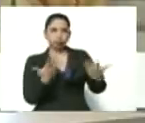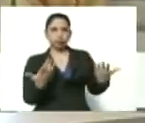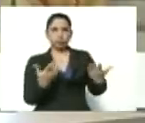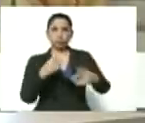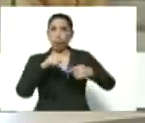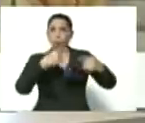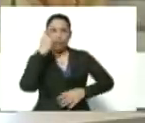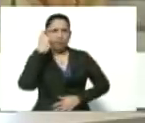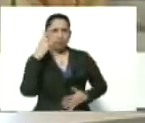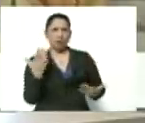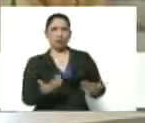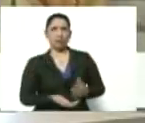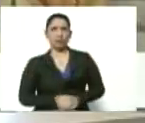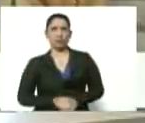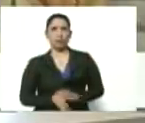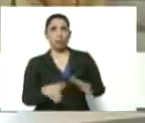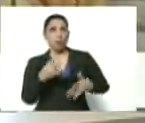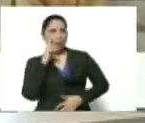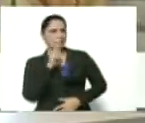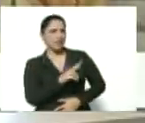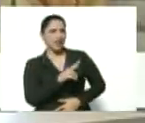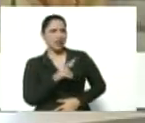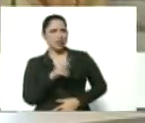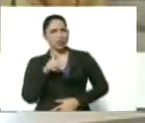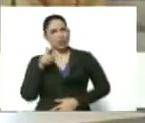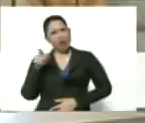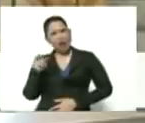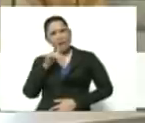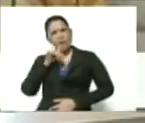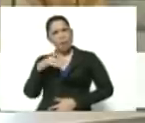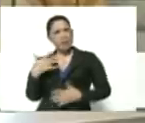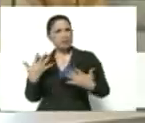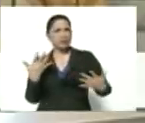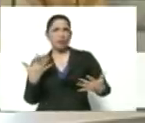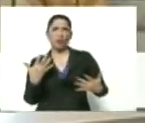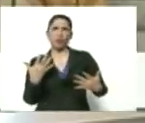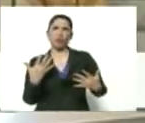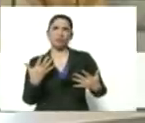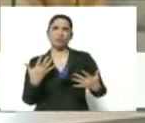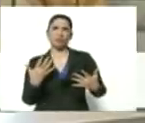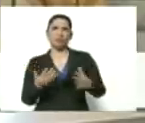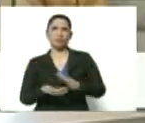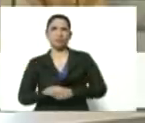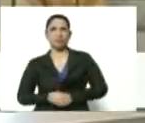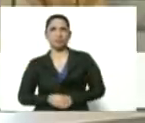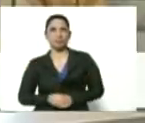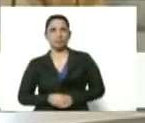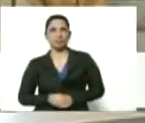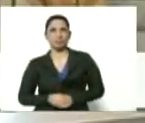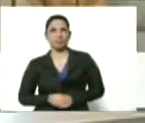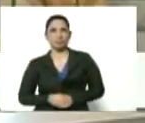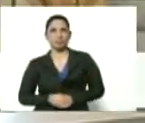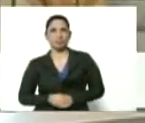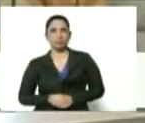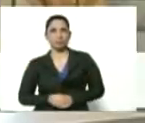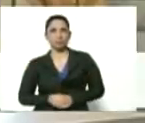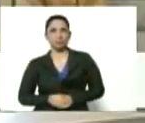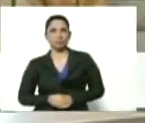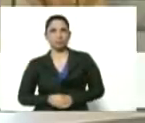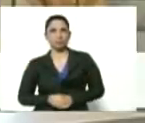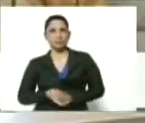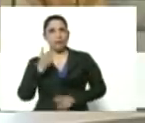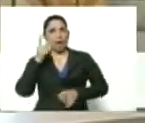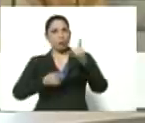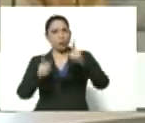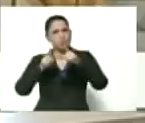el día. Y cuando veo estas noticias, Castro Sotelo, en algunos lugares